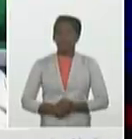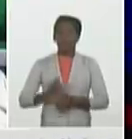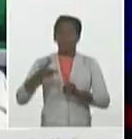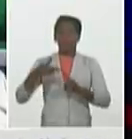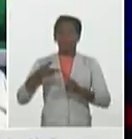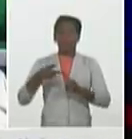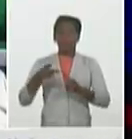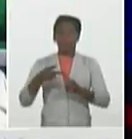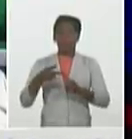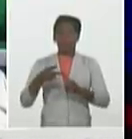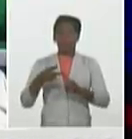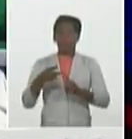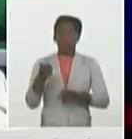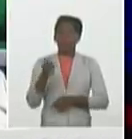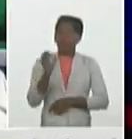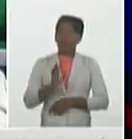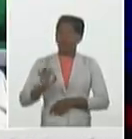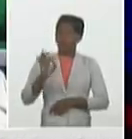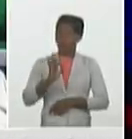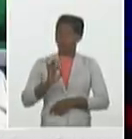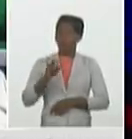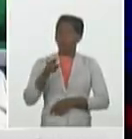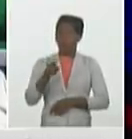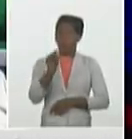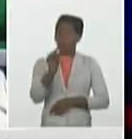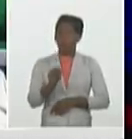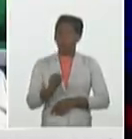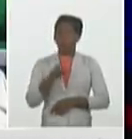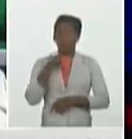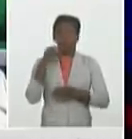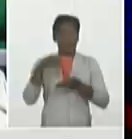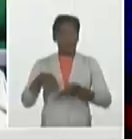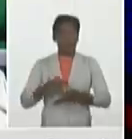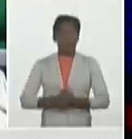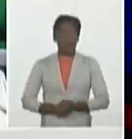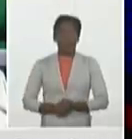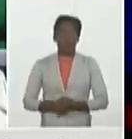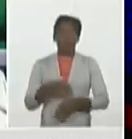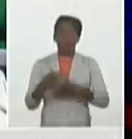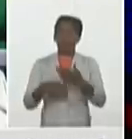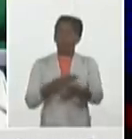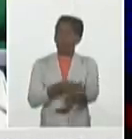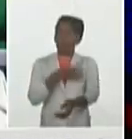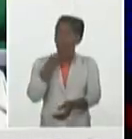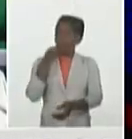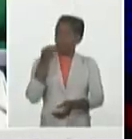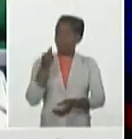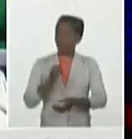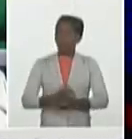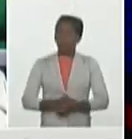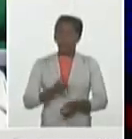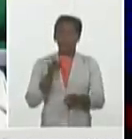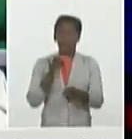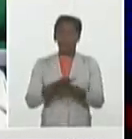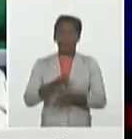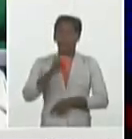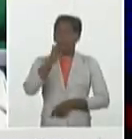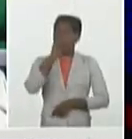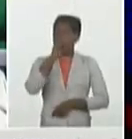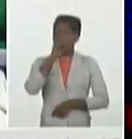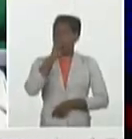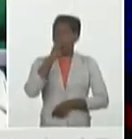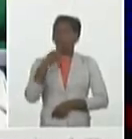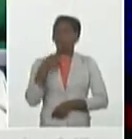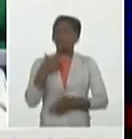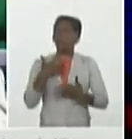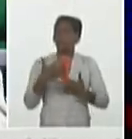mellitus, como comorbilidades que tenía, que inicialmente presentó tos X febrícula y tuvo